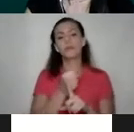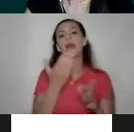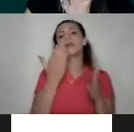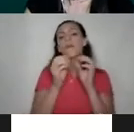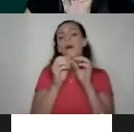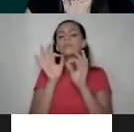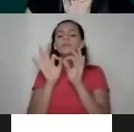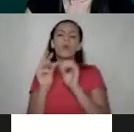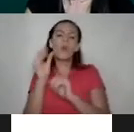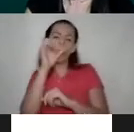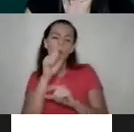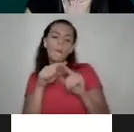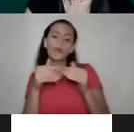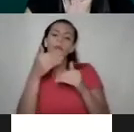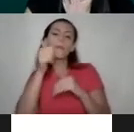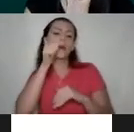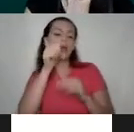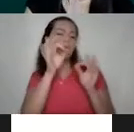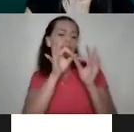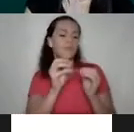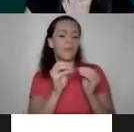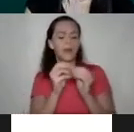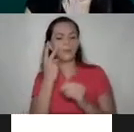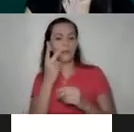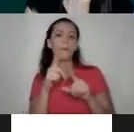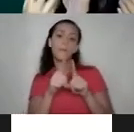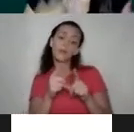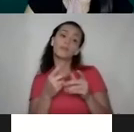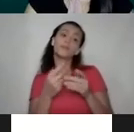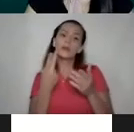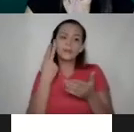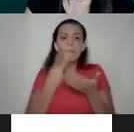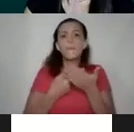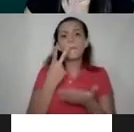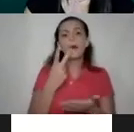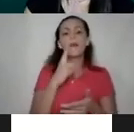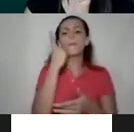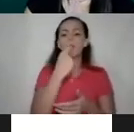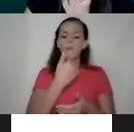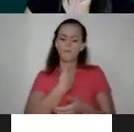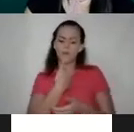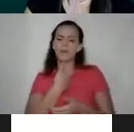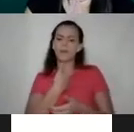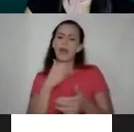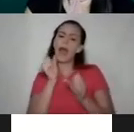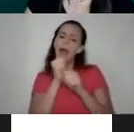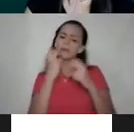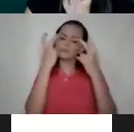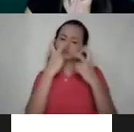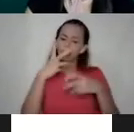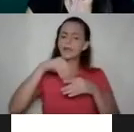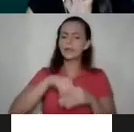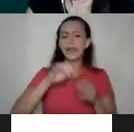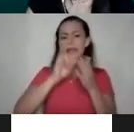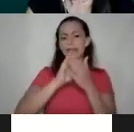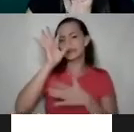de nuevo, ya las veremos con más detalle mañana, pero vale la pena preguntarnos por nosotros y nosotras mismas y hacer una revisión interna de estas